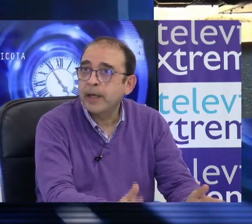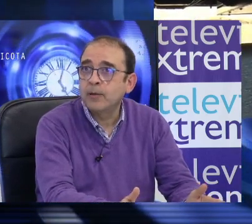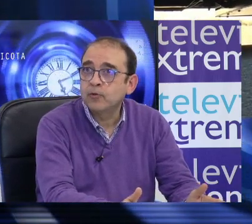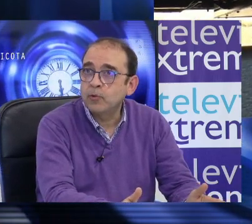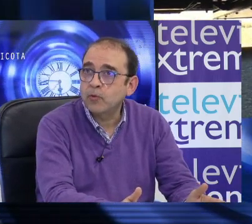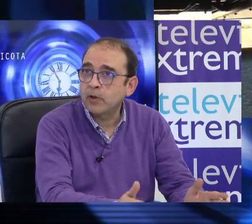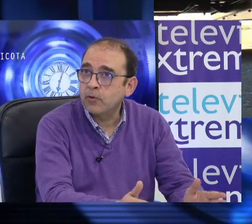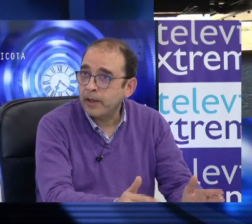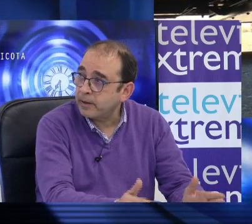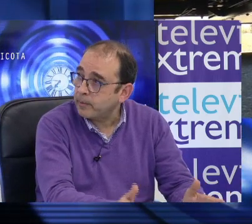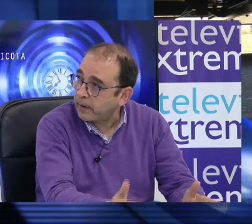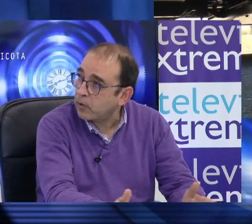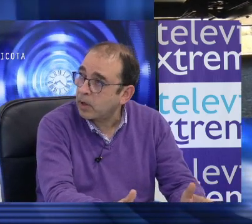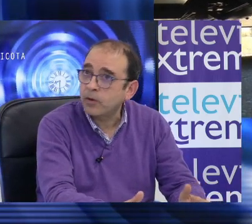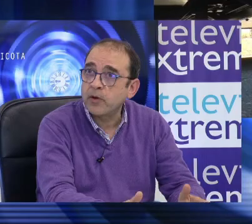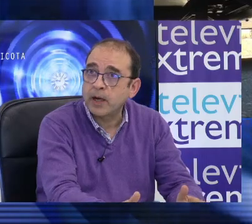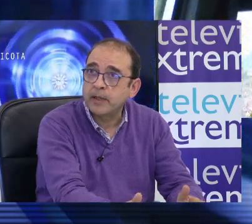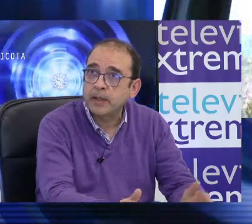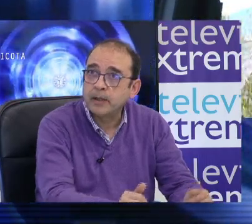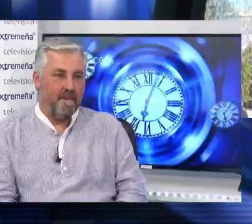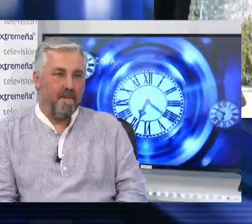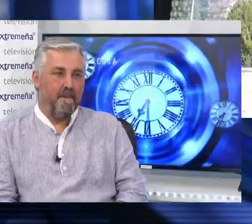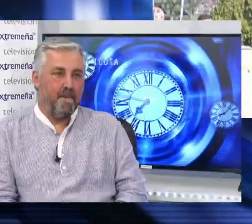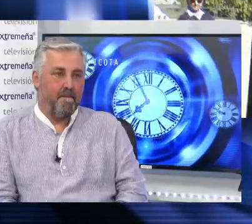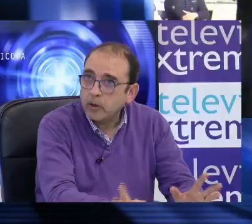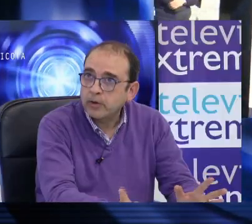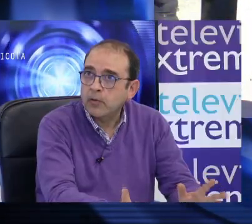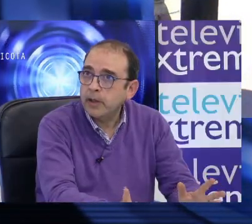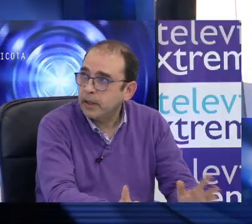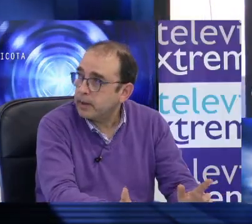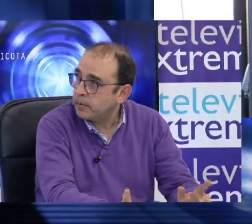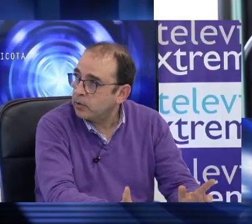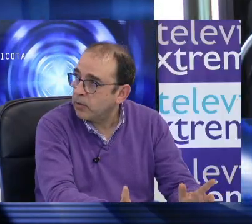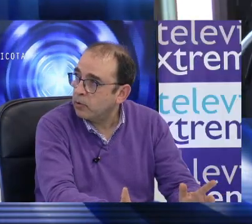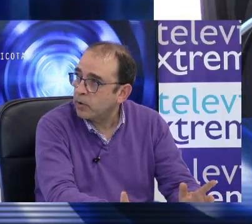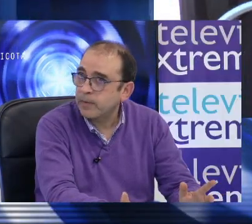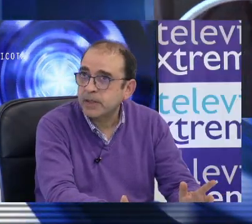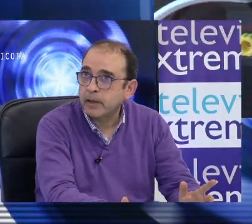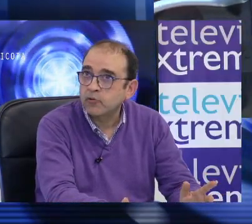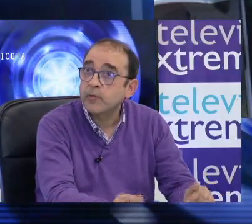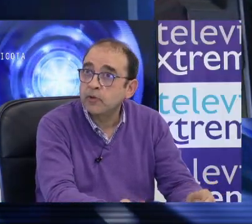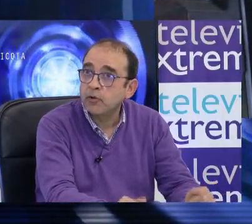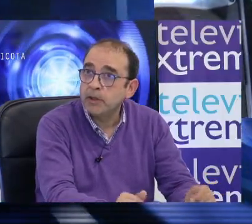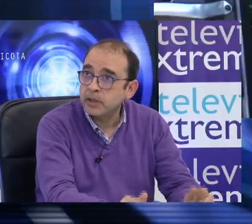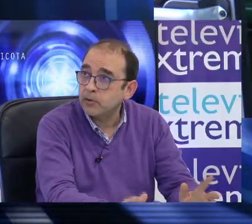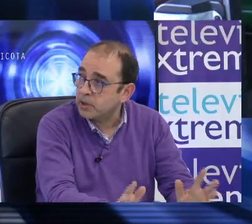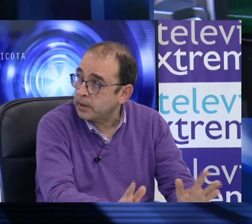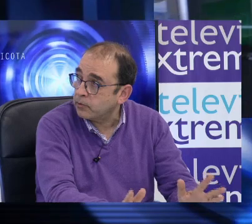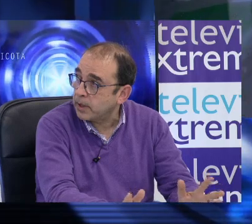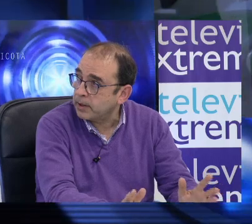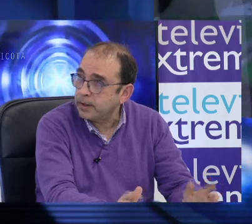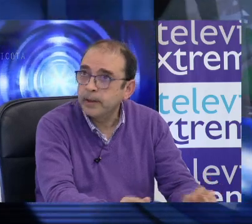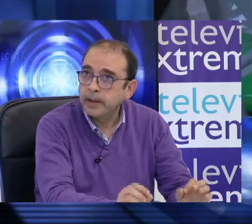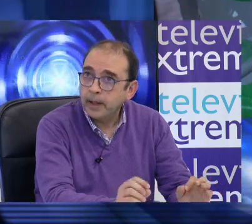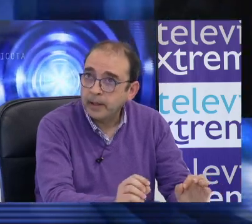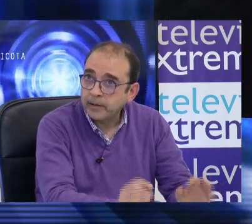solo en el autobús en determinadas horas cuando llegaba allí. Y yo sí he notado el incremento del número de pasajeros, sobre todo el de chicos y chicas